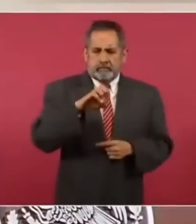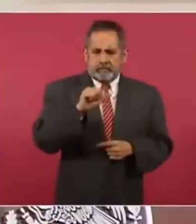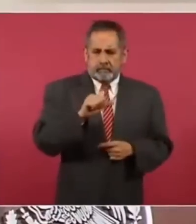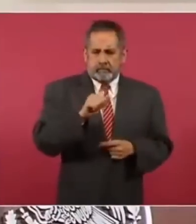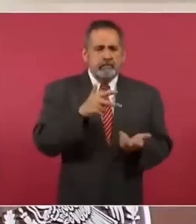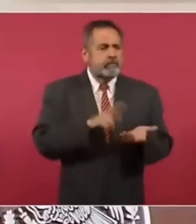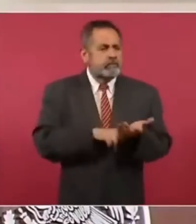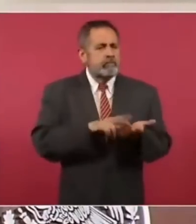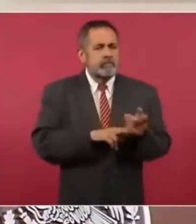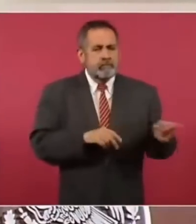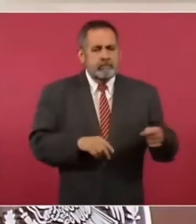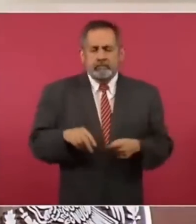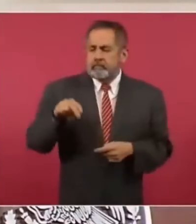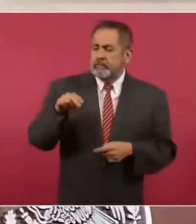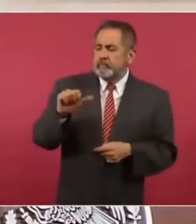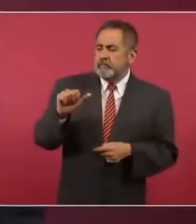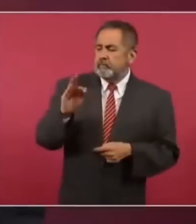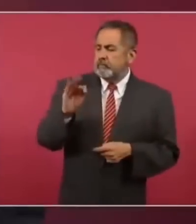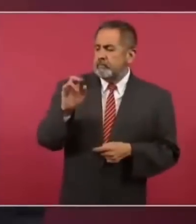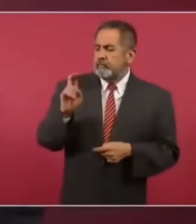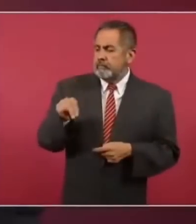Nacional Financiera